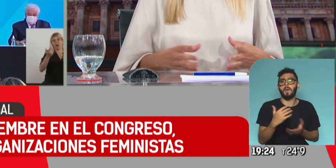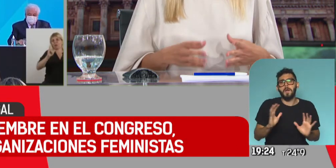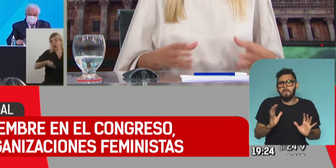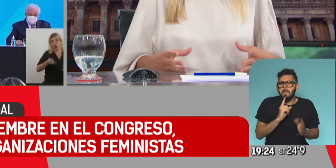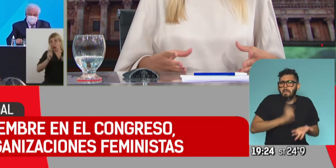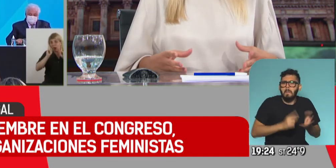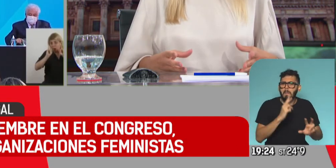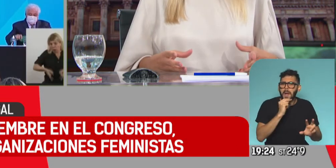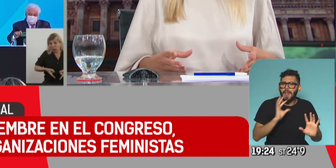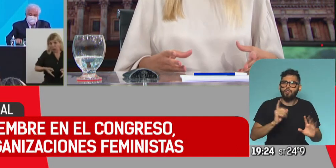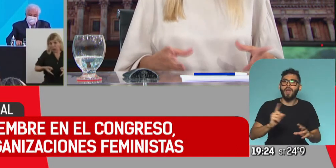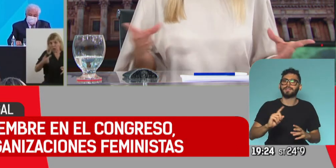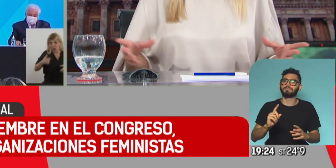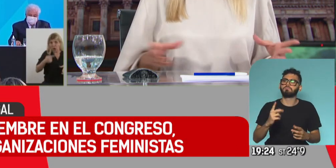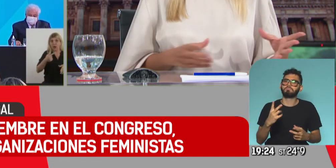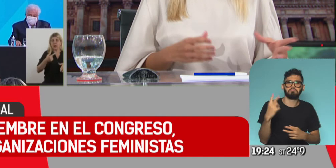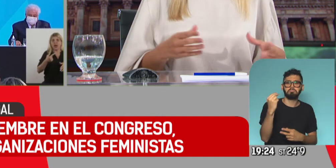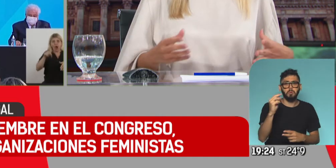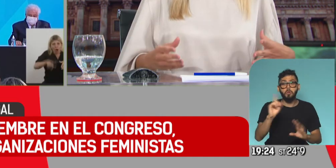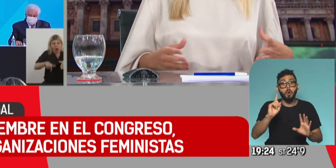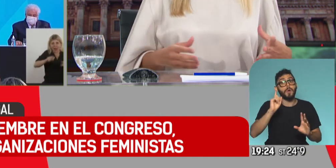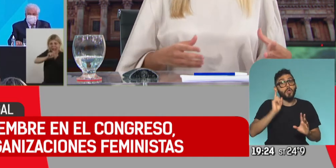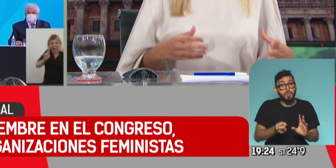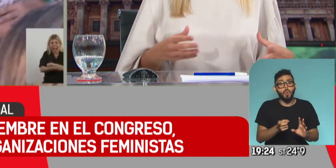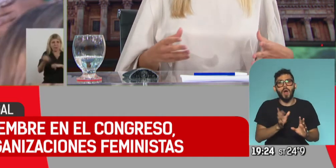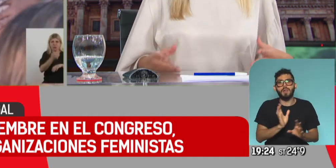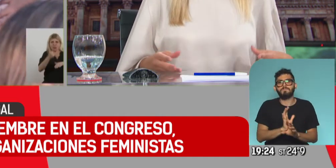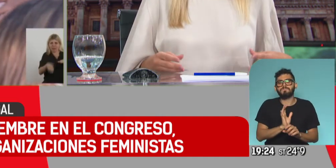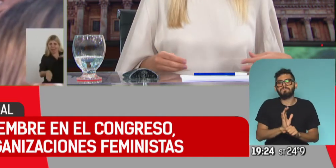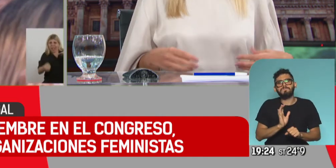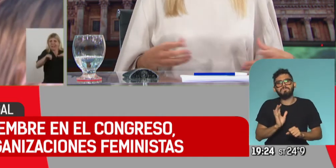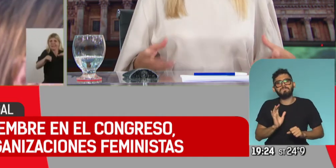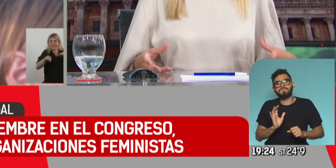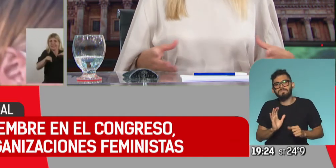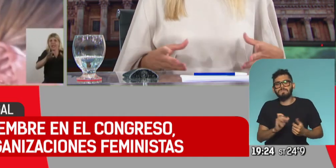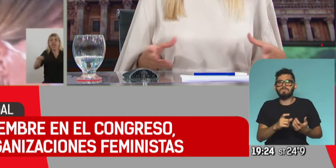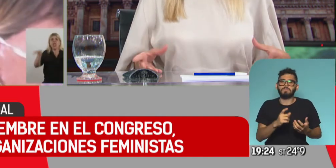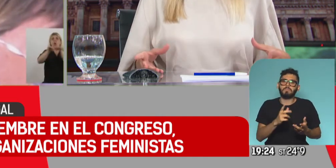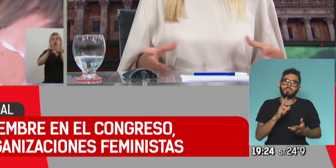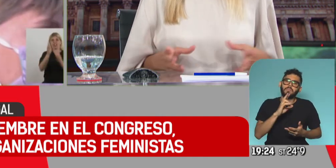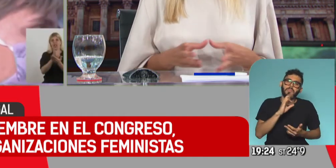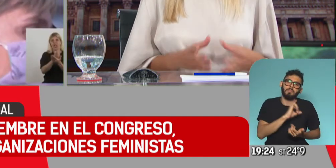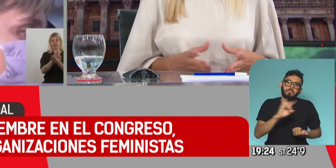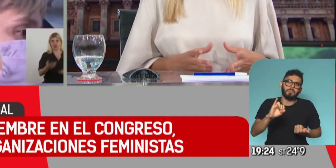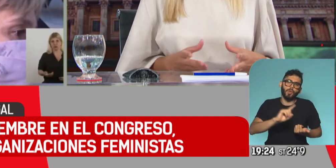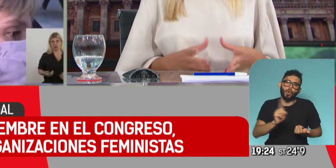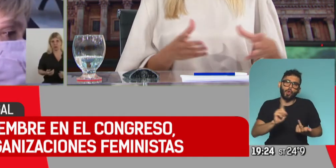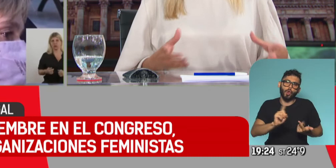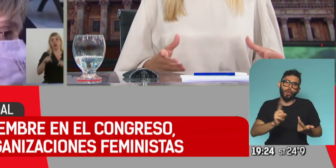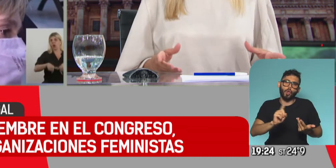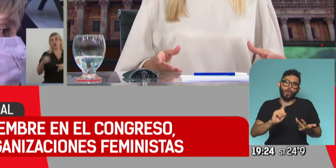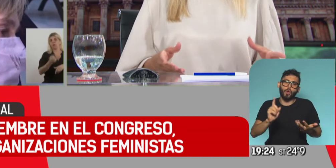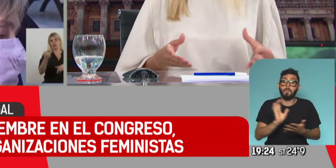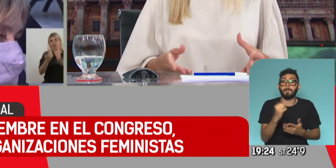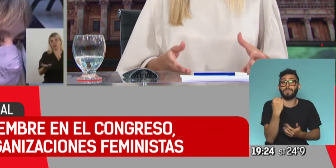no rechazaron abiertamente la convocatoria, pero todos fueron poniendo una serie de motivos y explicaciones y terminaron pegando el